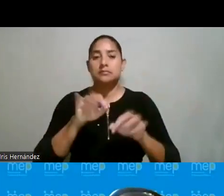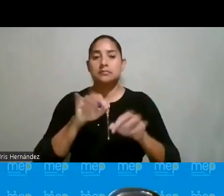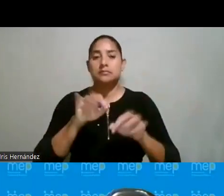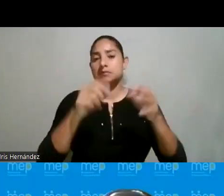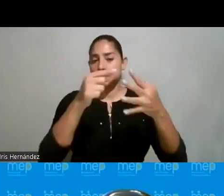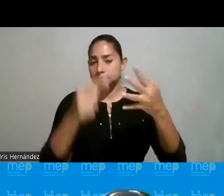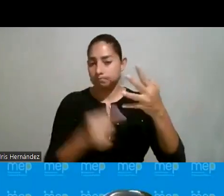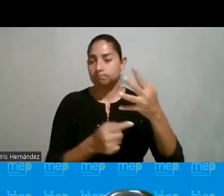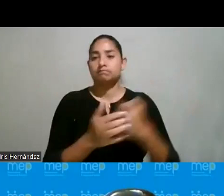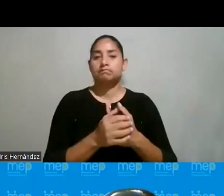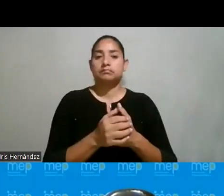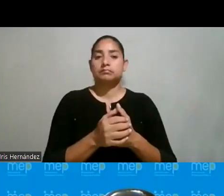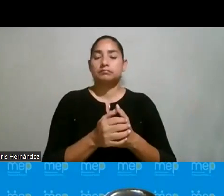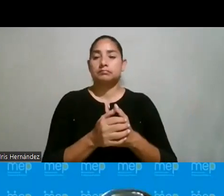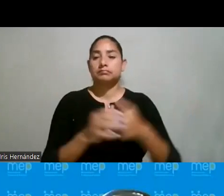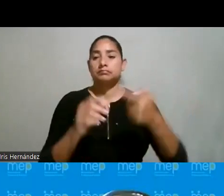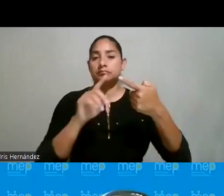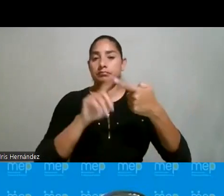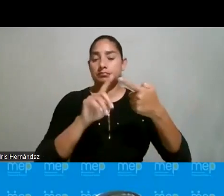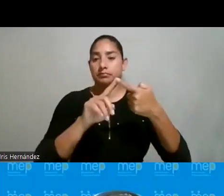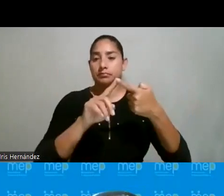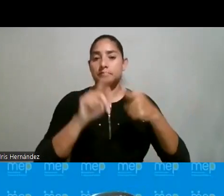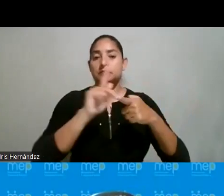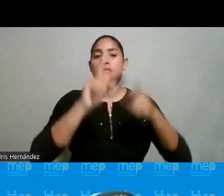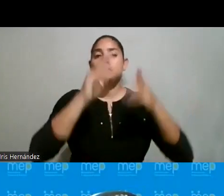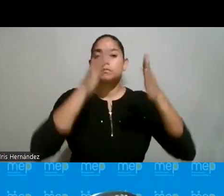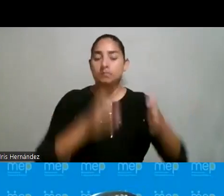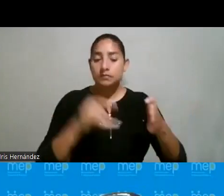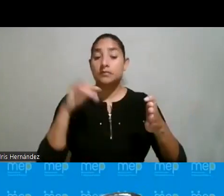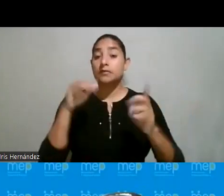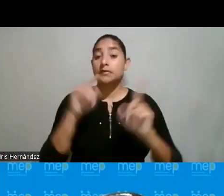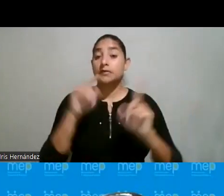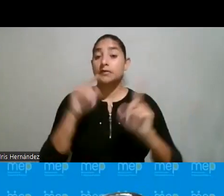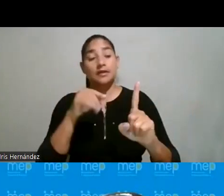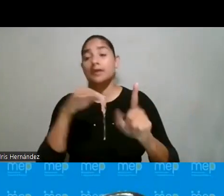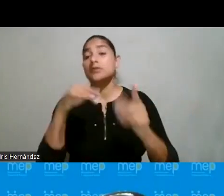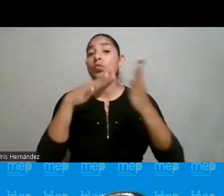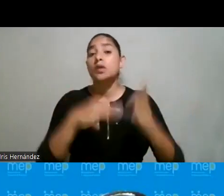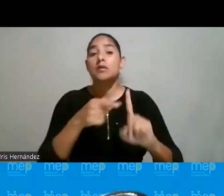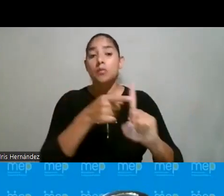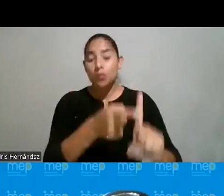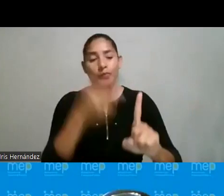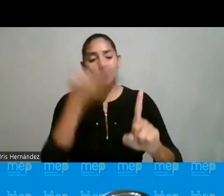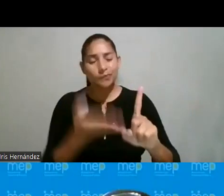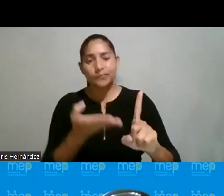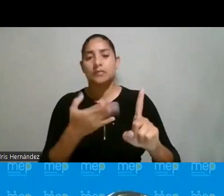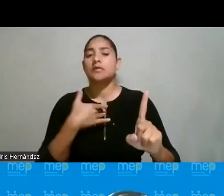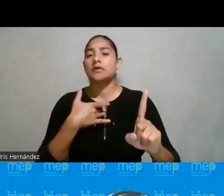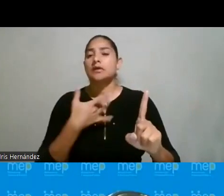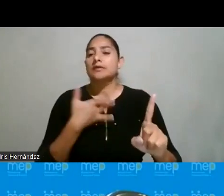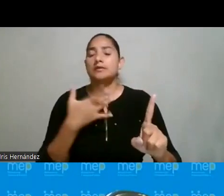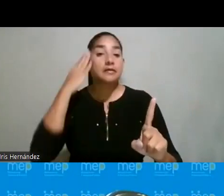cosas. Uno es el rol protocónico de la persona estudiante, en donde pueda realmente mediante esas